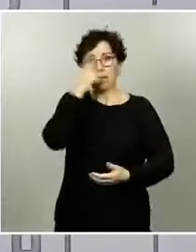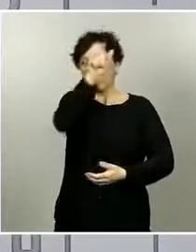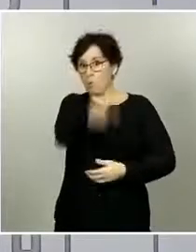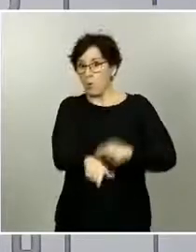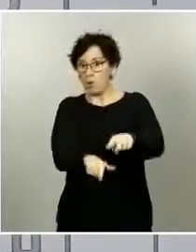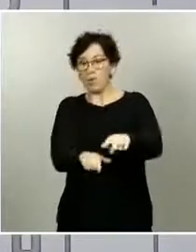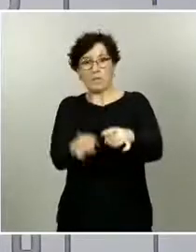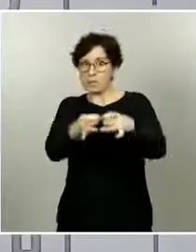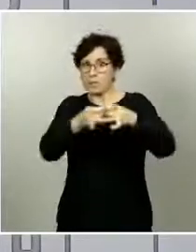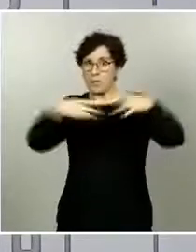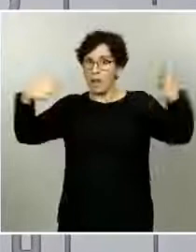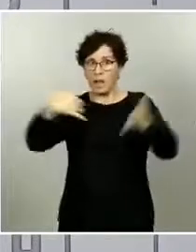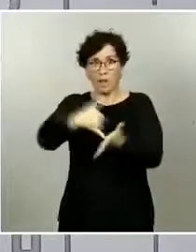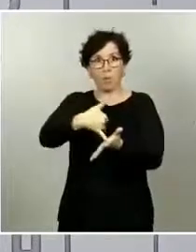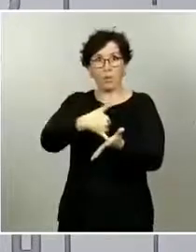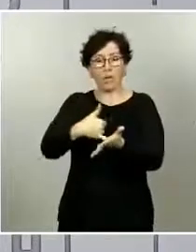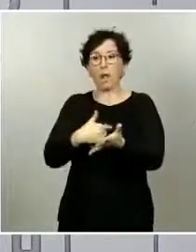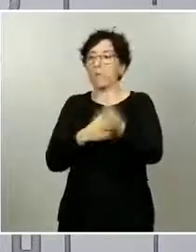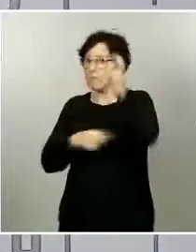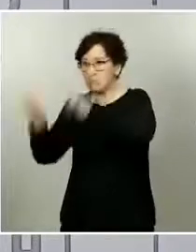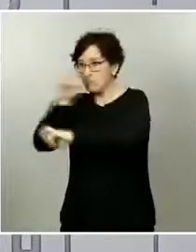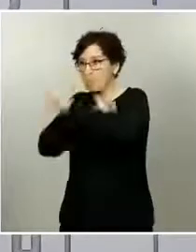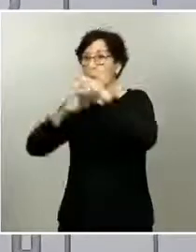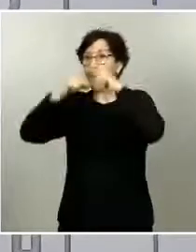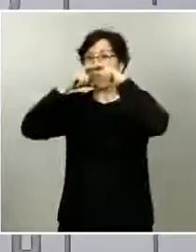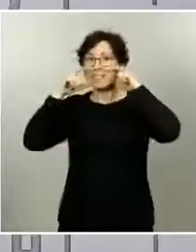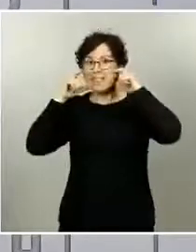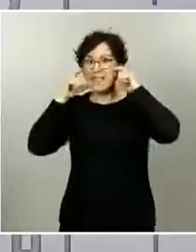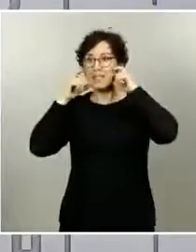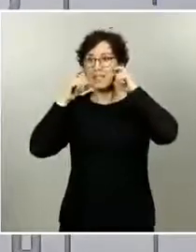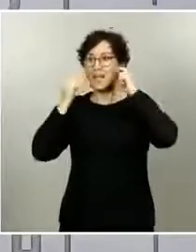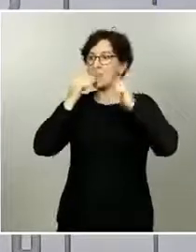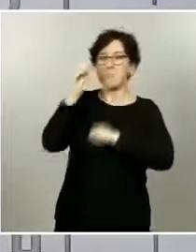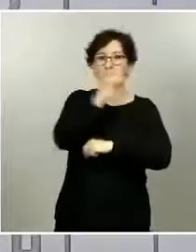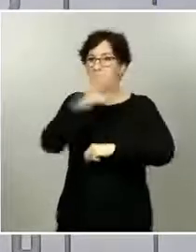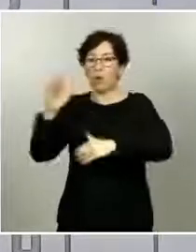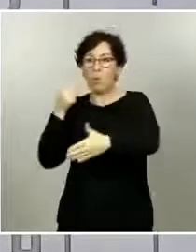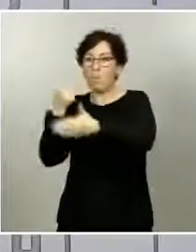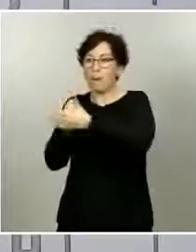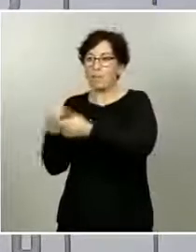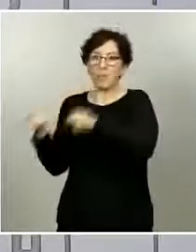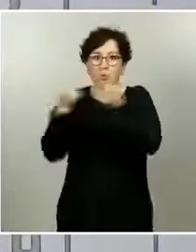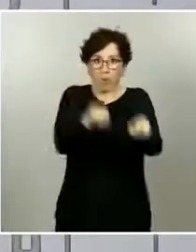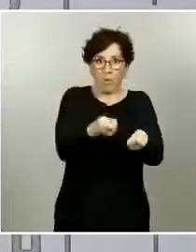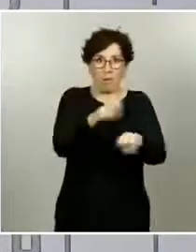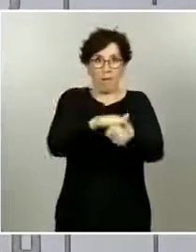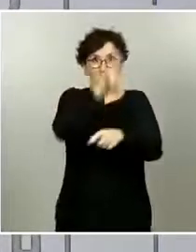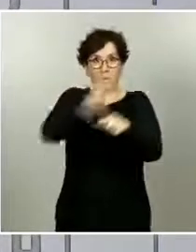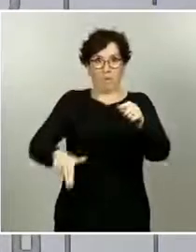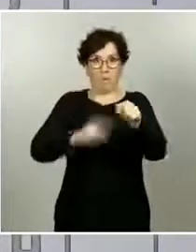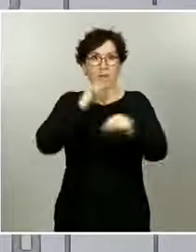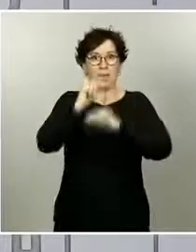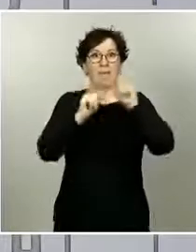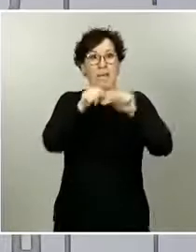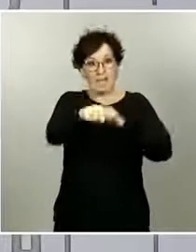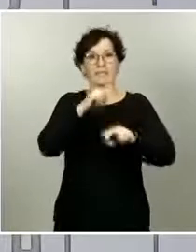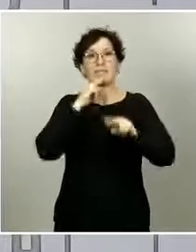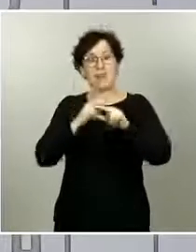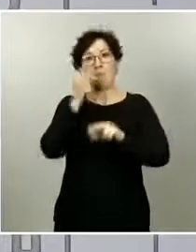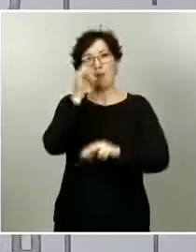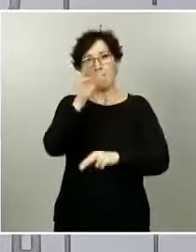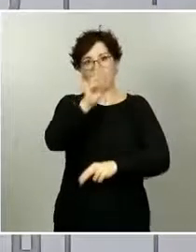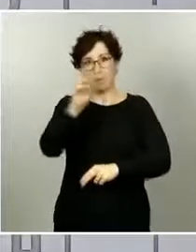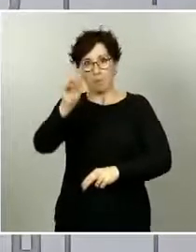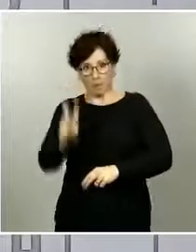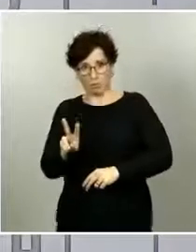mascarilla. Si lo que queremos es proteger a una persona altamente vulnerable, buscaremos mascarillas que prevengan la infección del que